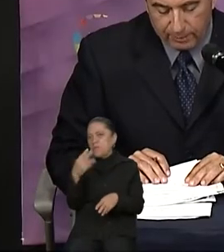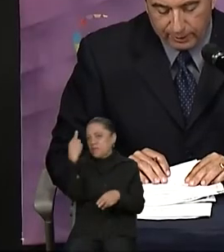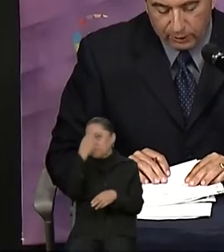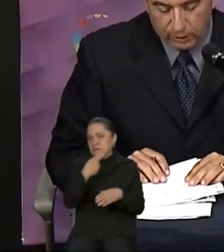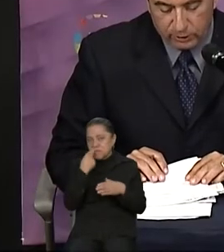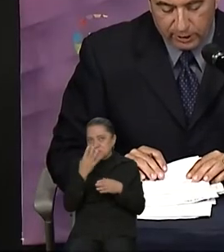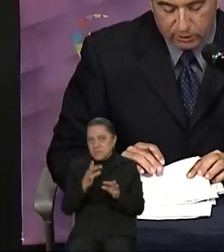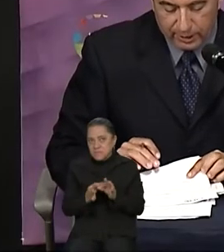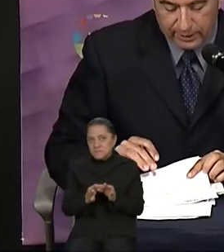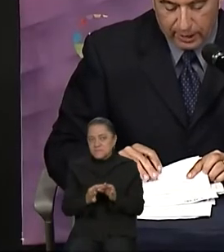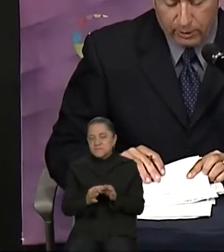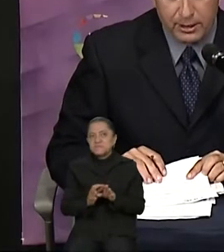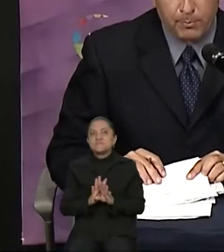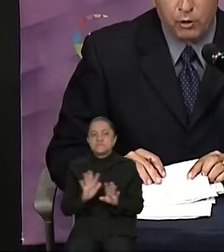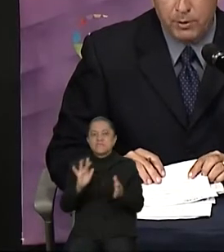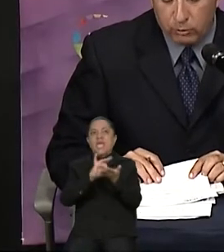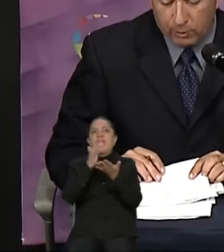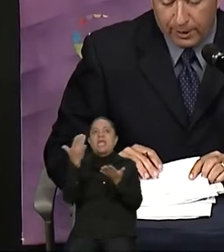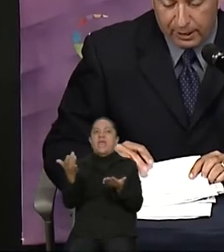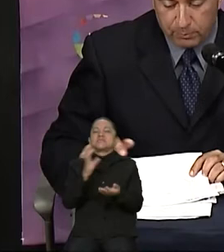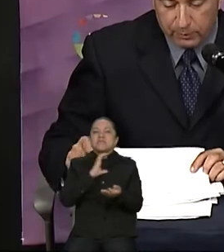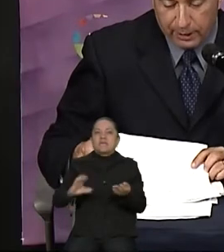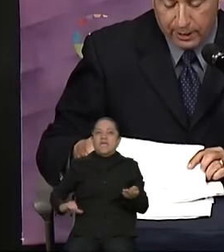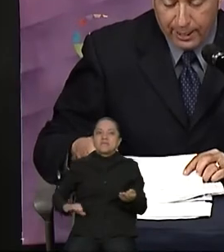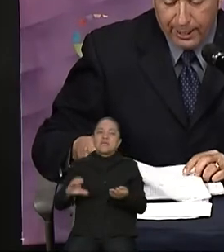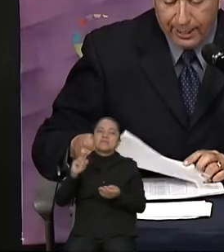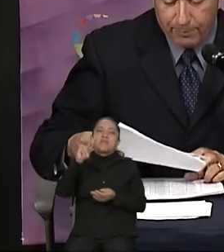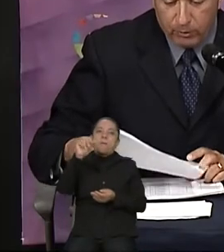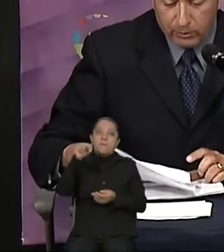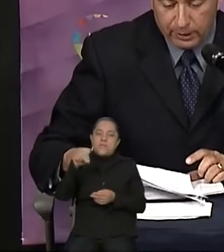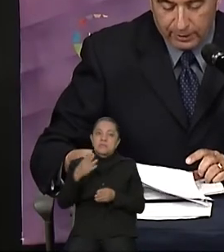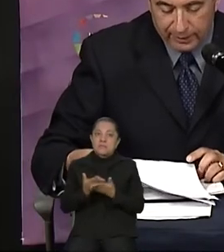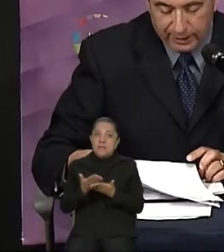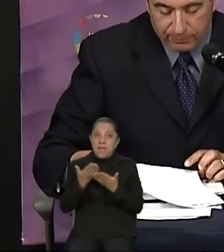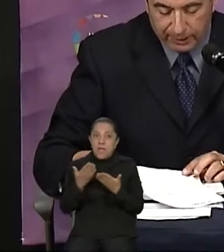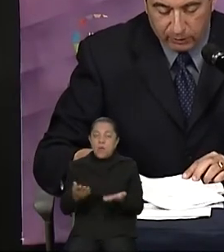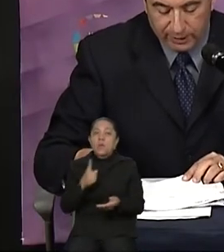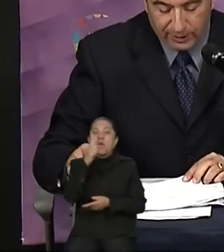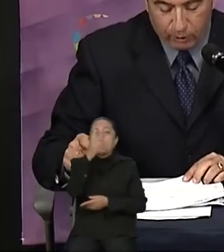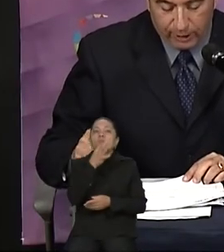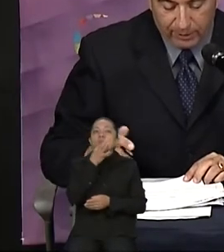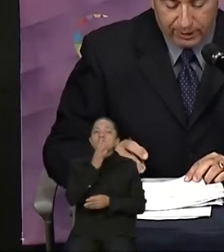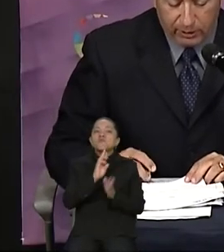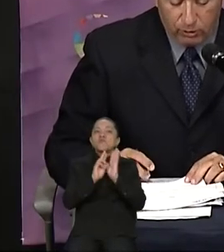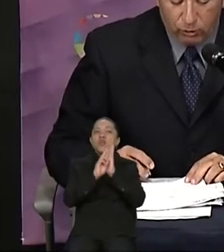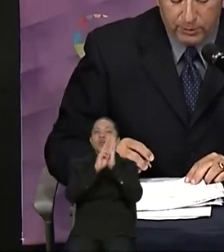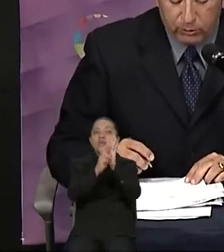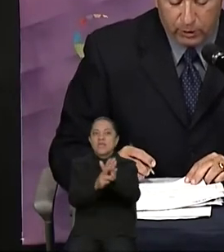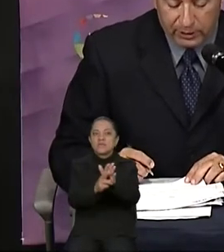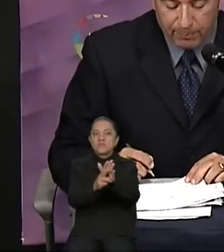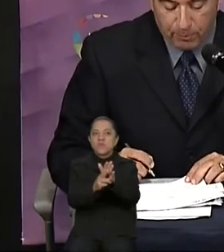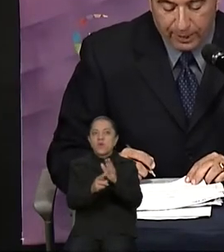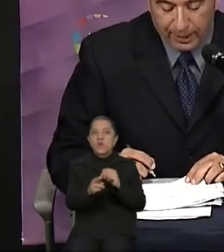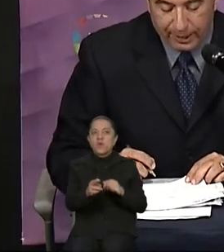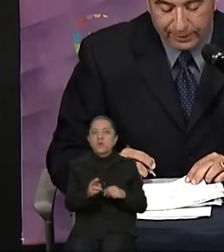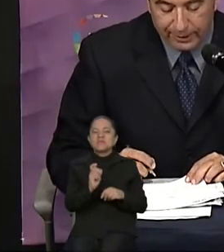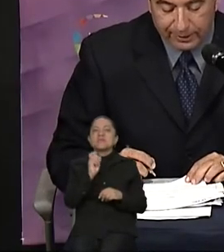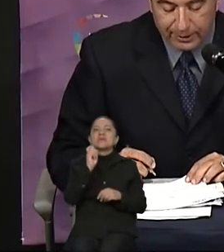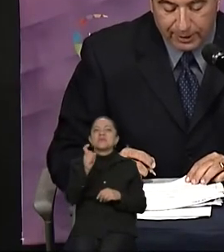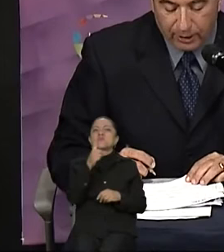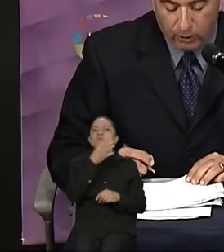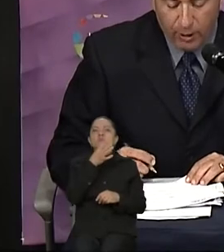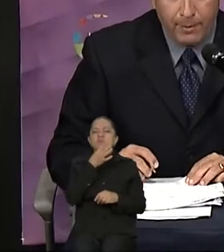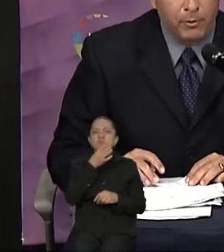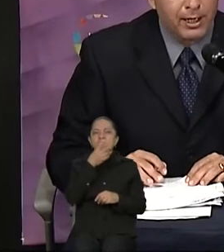candidata del Partido Acción Nacional. Y ahora hasta por un minuto para responder la pregunta del experto en este bloque temático. Un minuto de tiempo para la